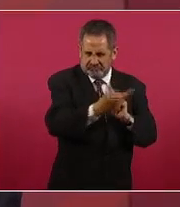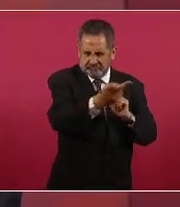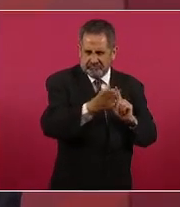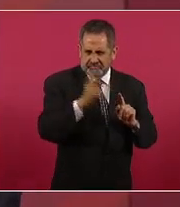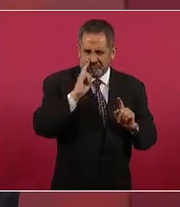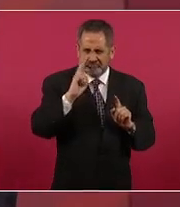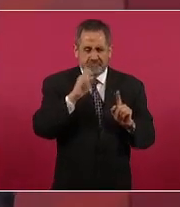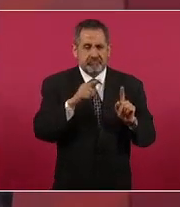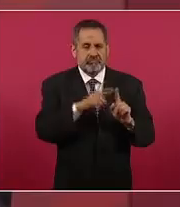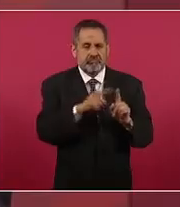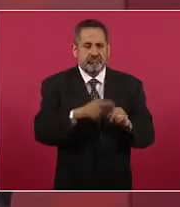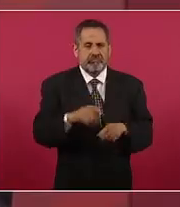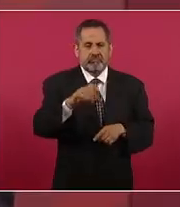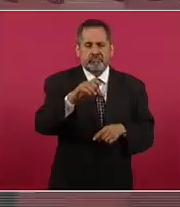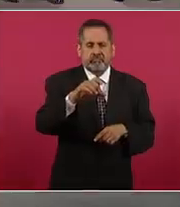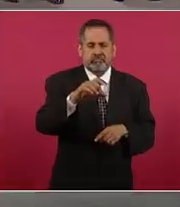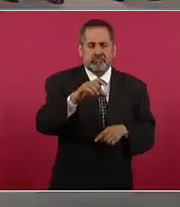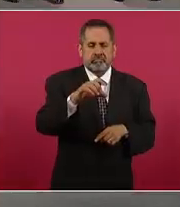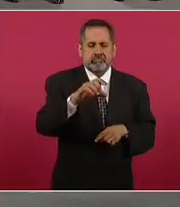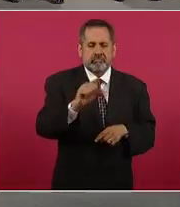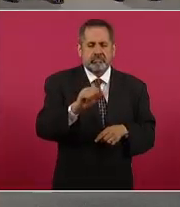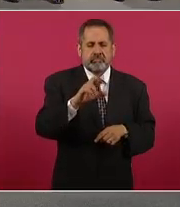Carlos Rodé de Mola